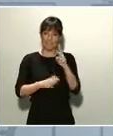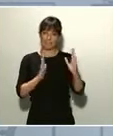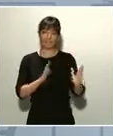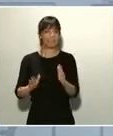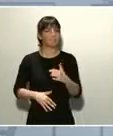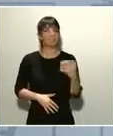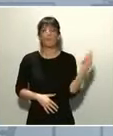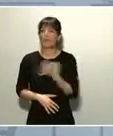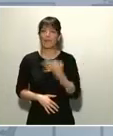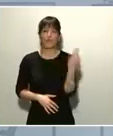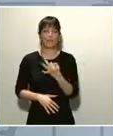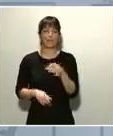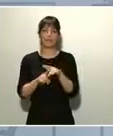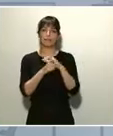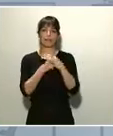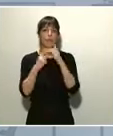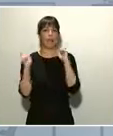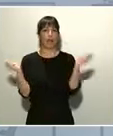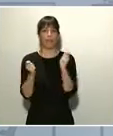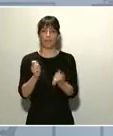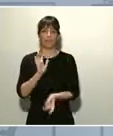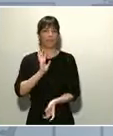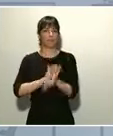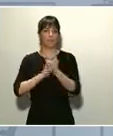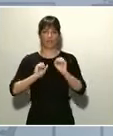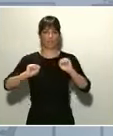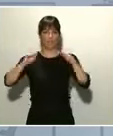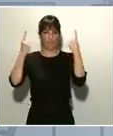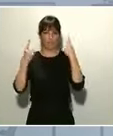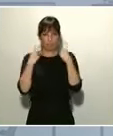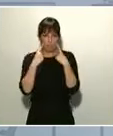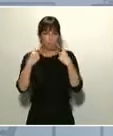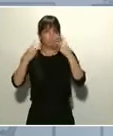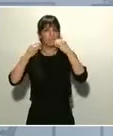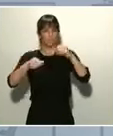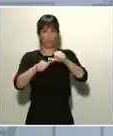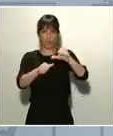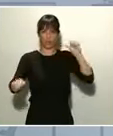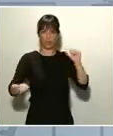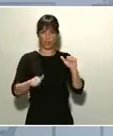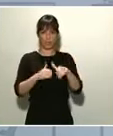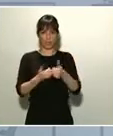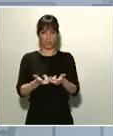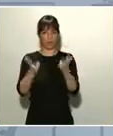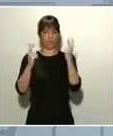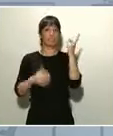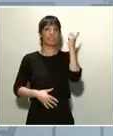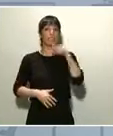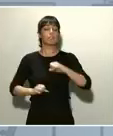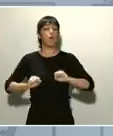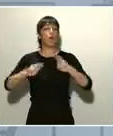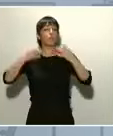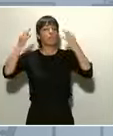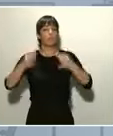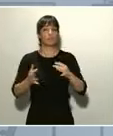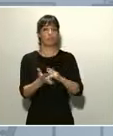alarma con esta envergadura por primera vez en la historia de nuestra democracia y que entró, como saben, en vigor hace una semana.